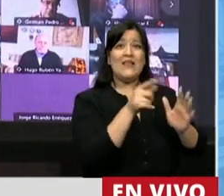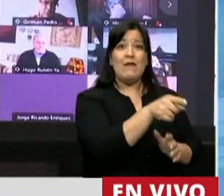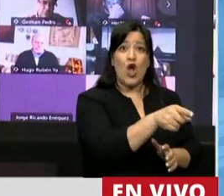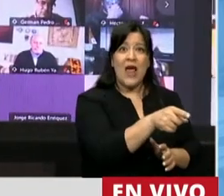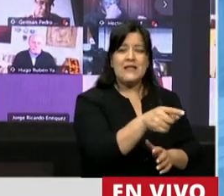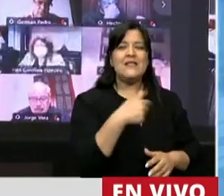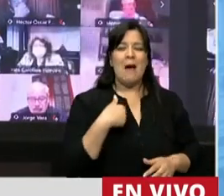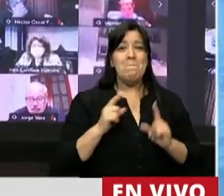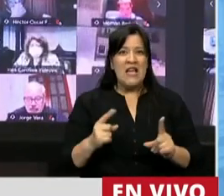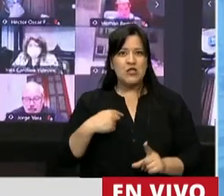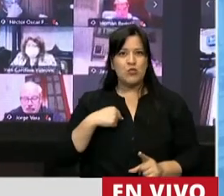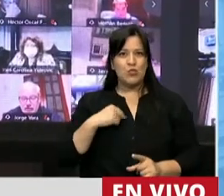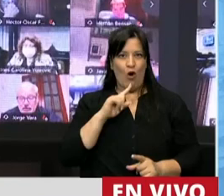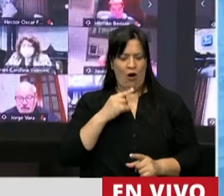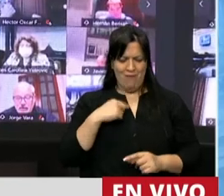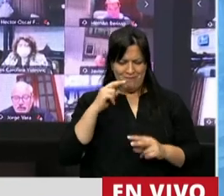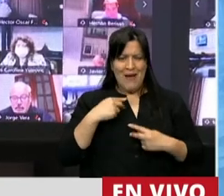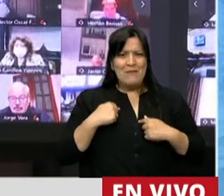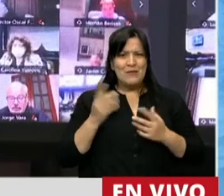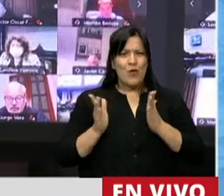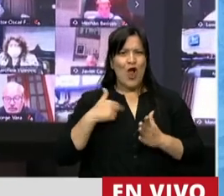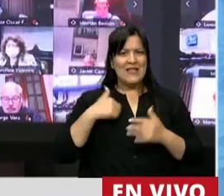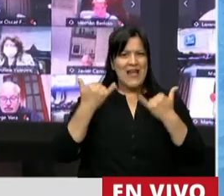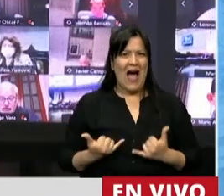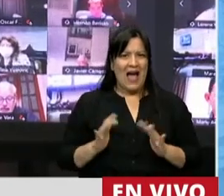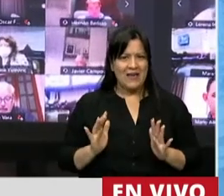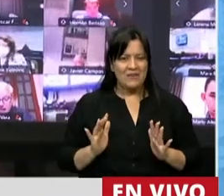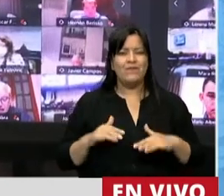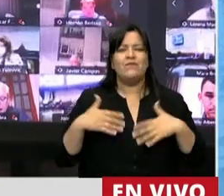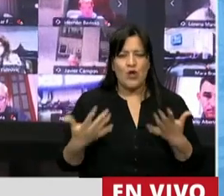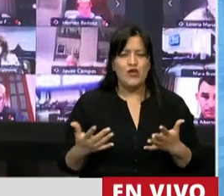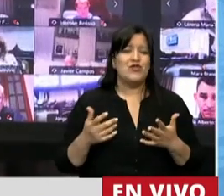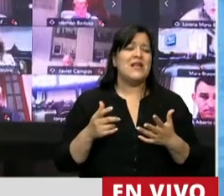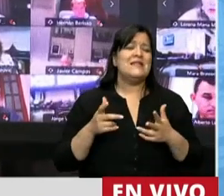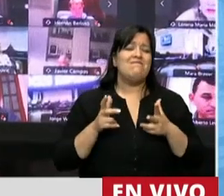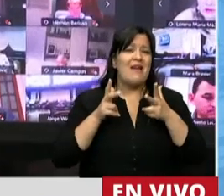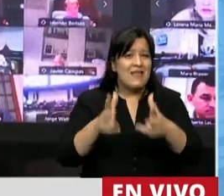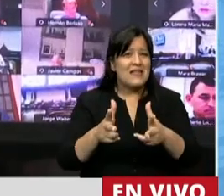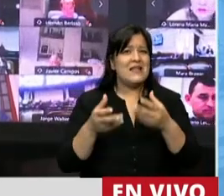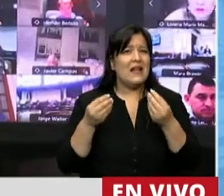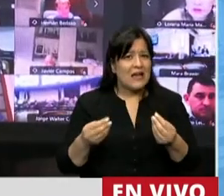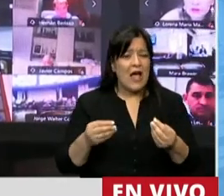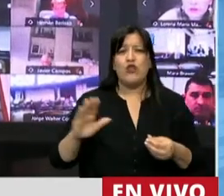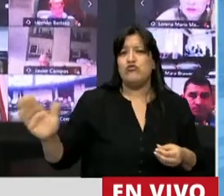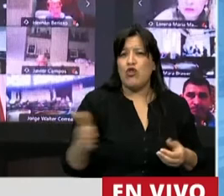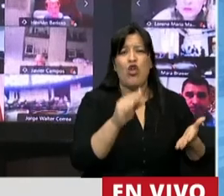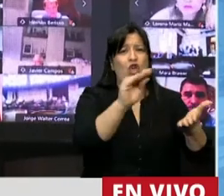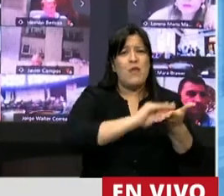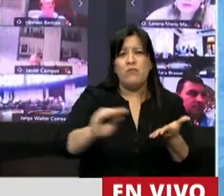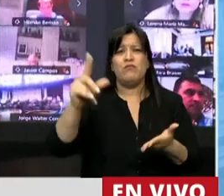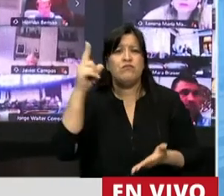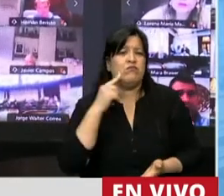la ejemplas. Así es que con esto, Presidente, simplemente instar a todos los diputados y